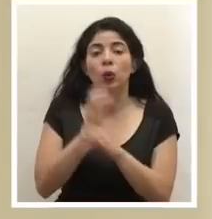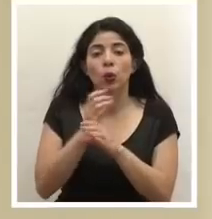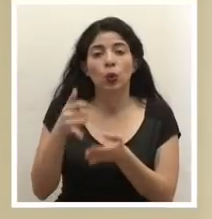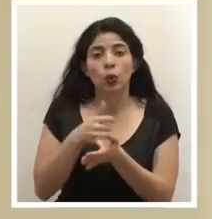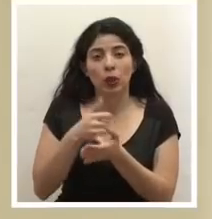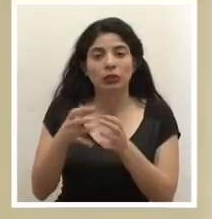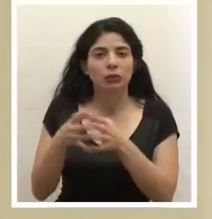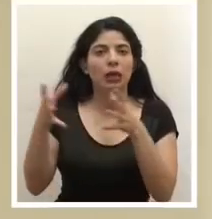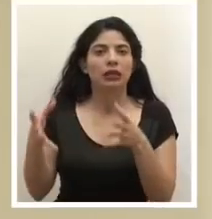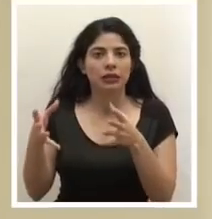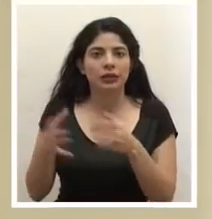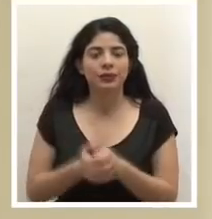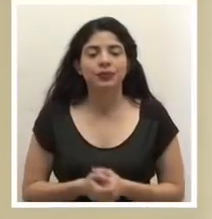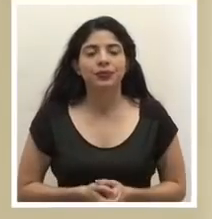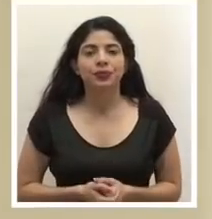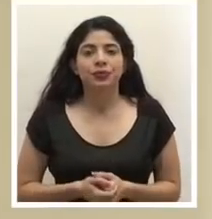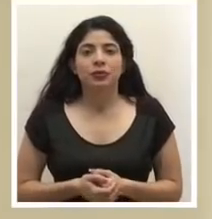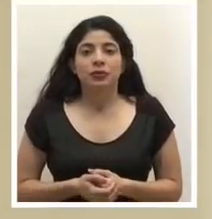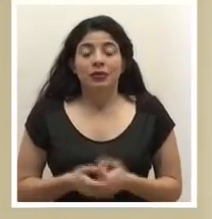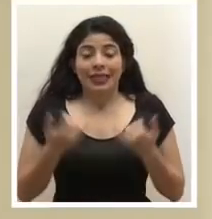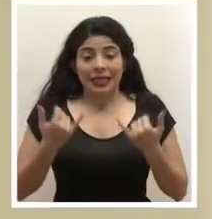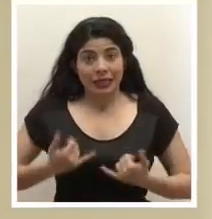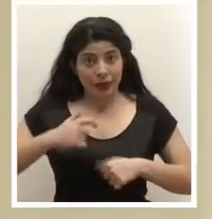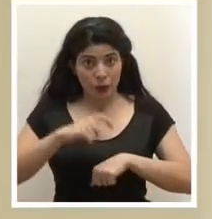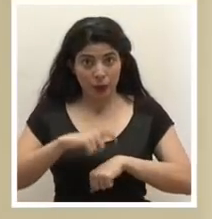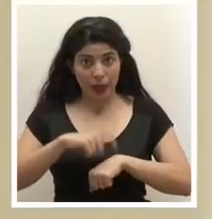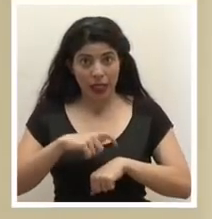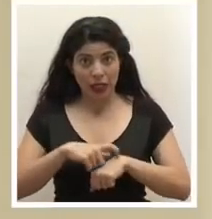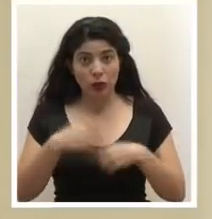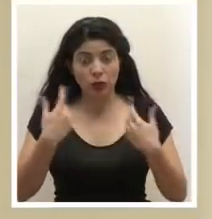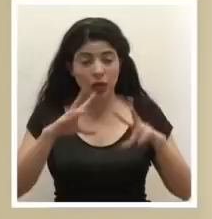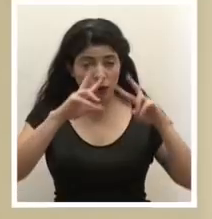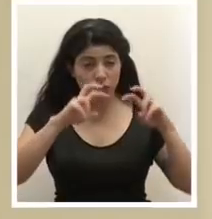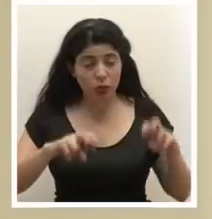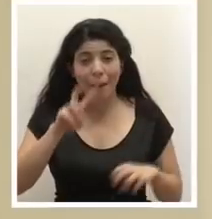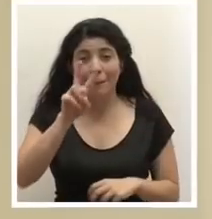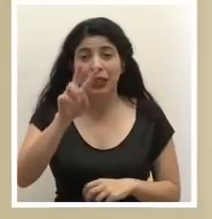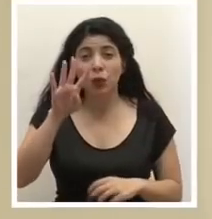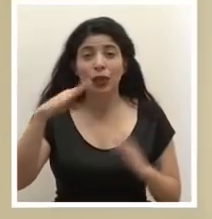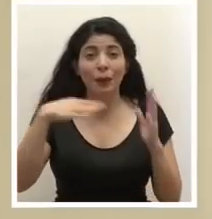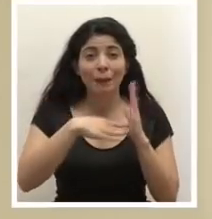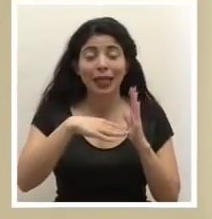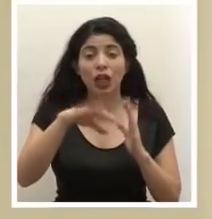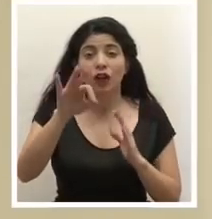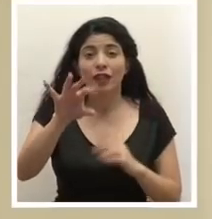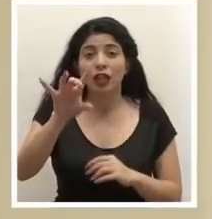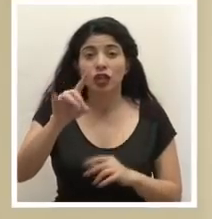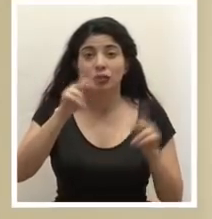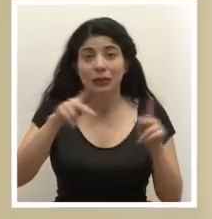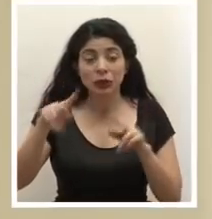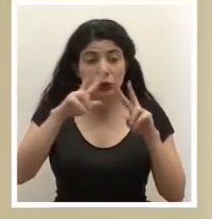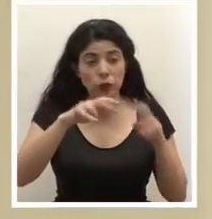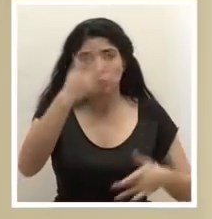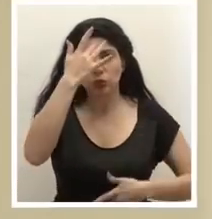intensivos. A este momento se han descartado 24 mil 98 personas